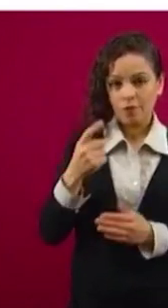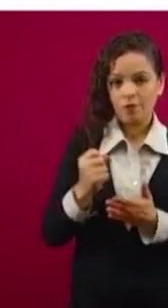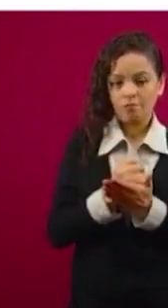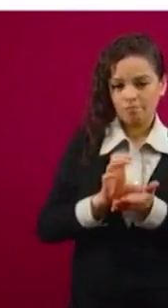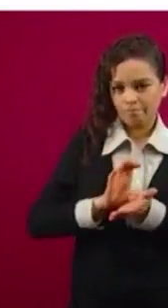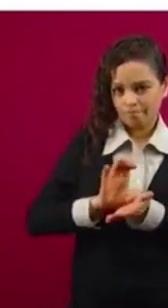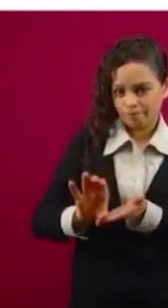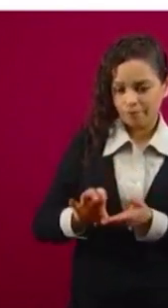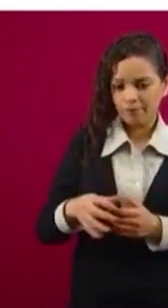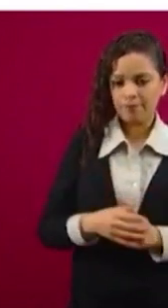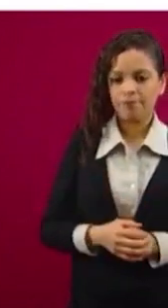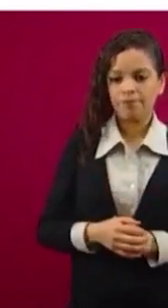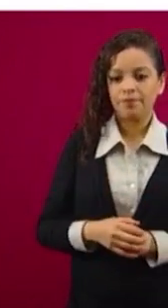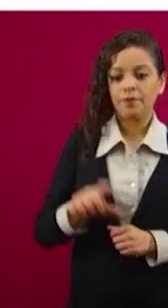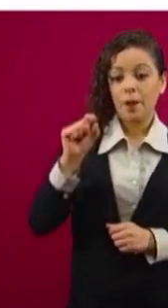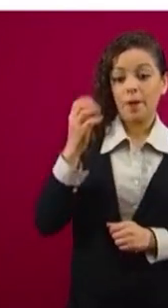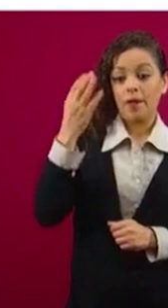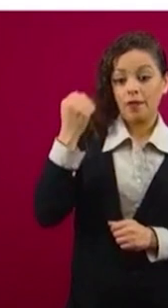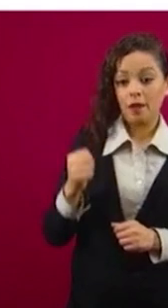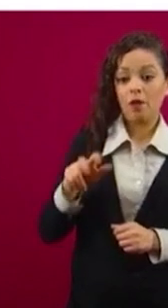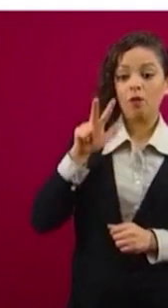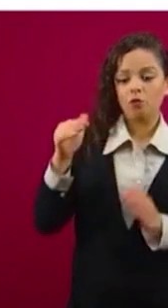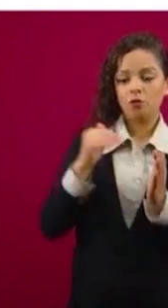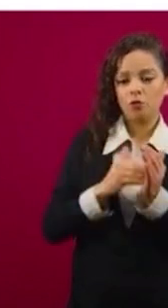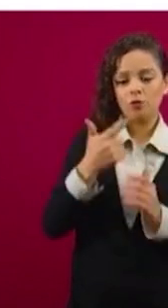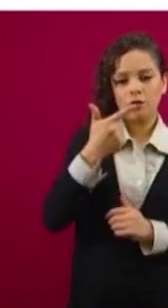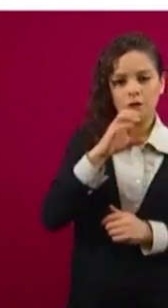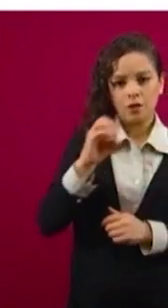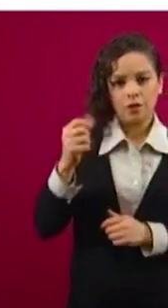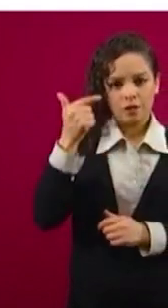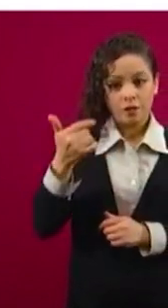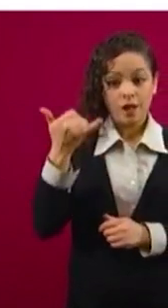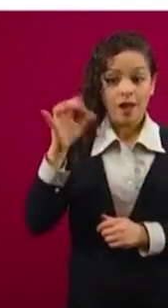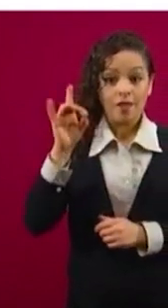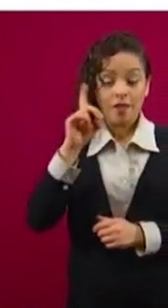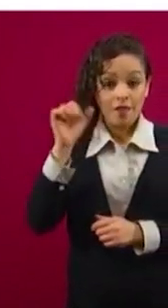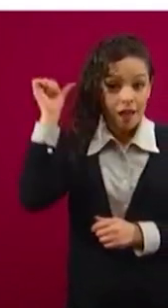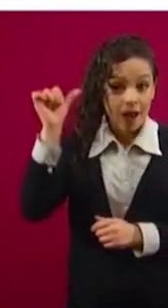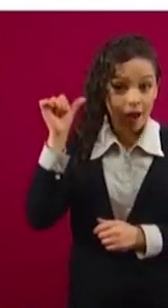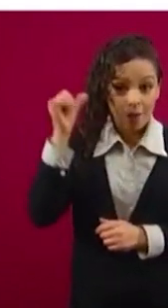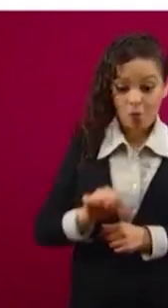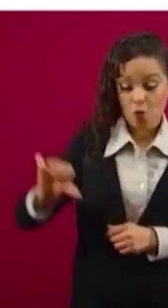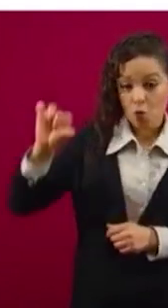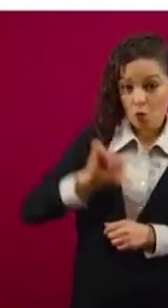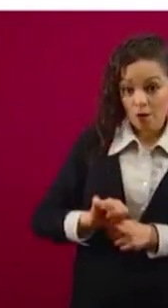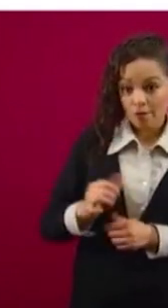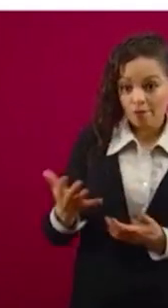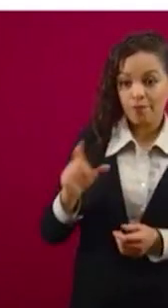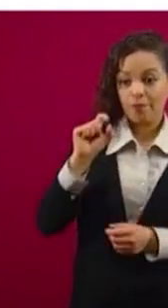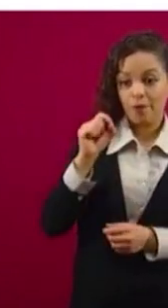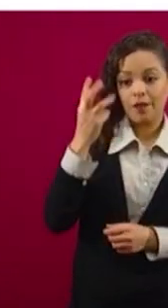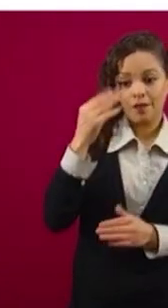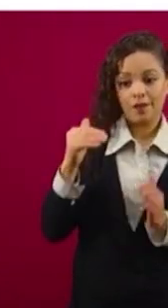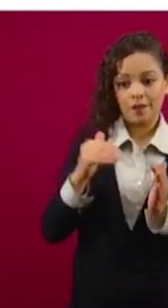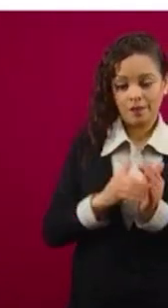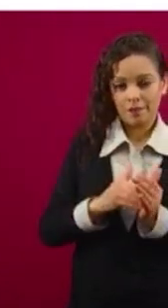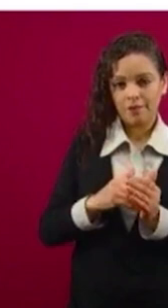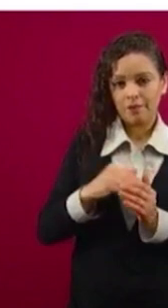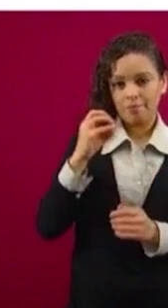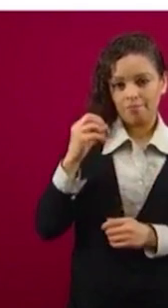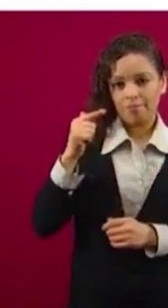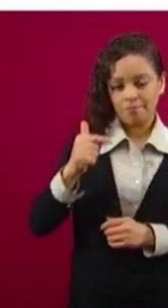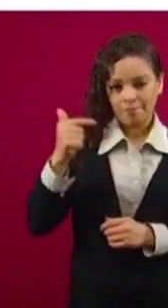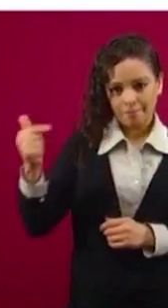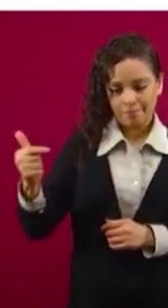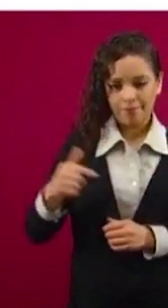El 29, 18 mil 707 y el 30 de abril, hoy 23 mil 77. Esa es la cifra